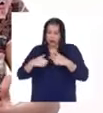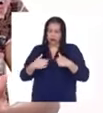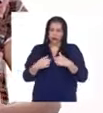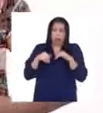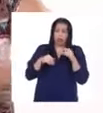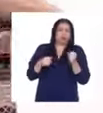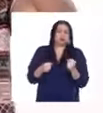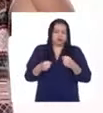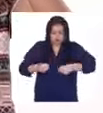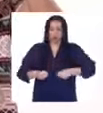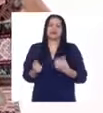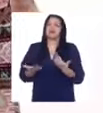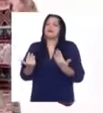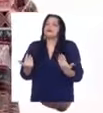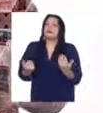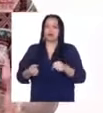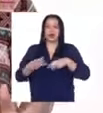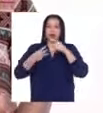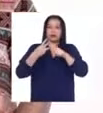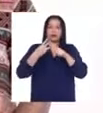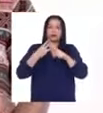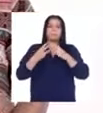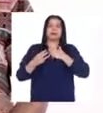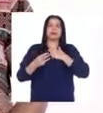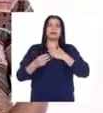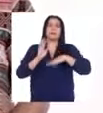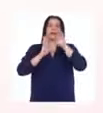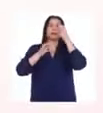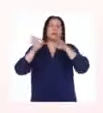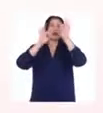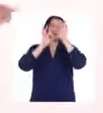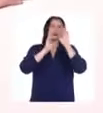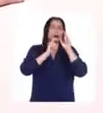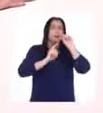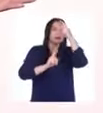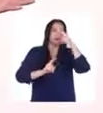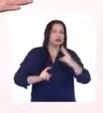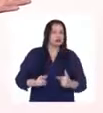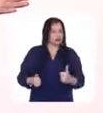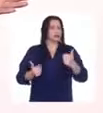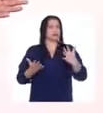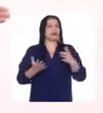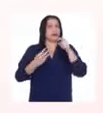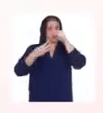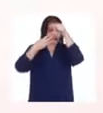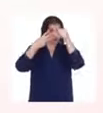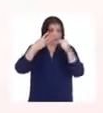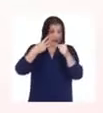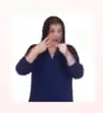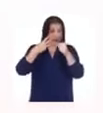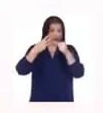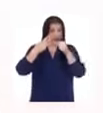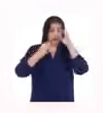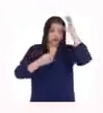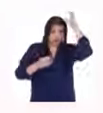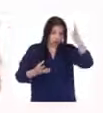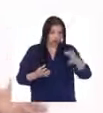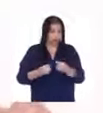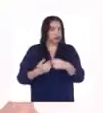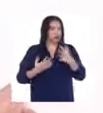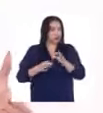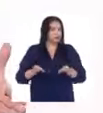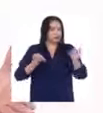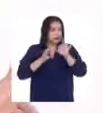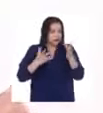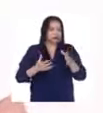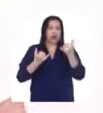miedos. Ordenar tus prioridades. Quedémonos con esos conceptos claves. Mientras